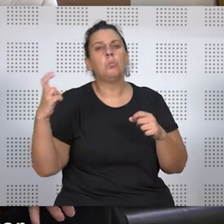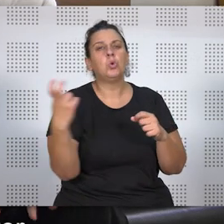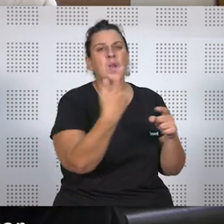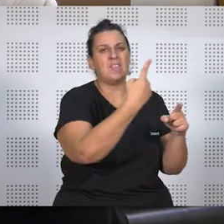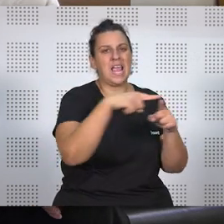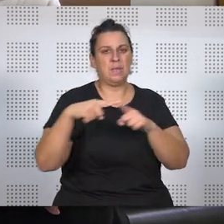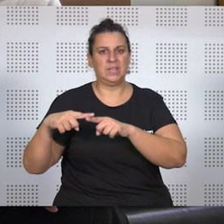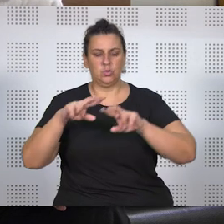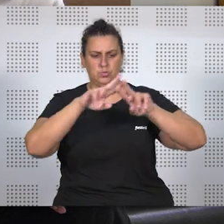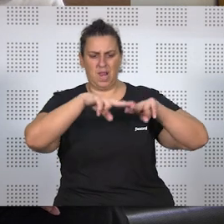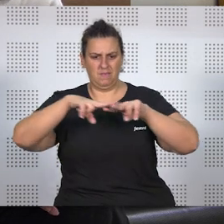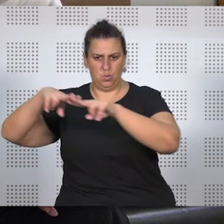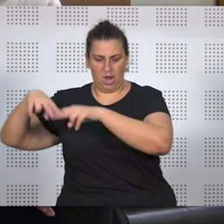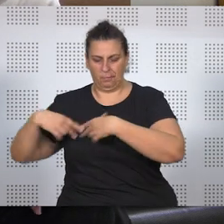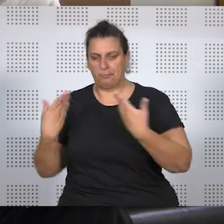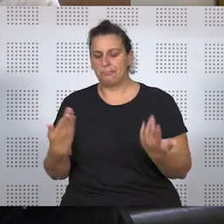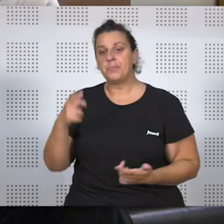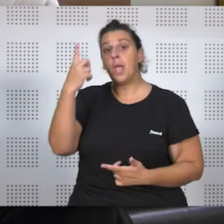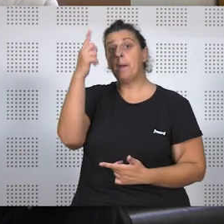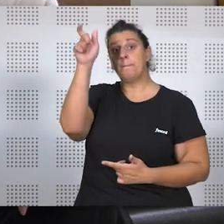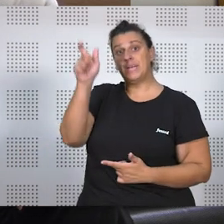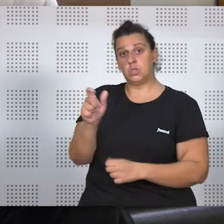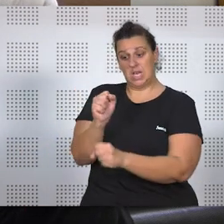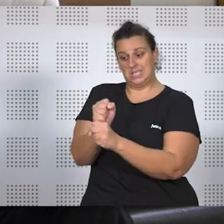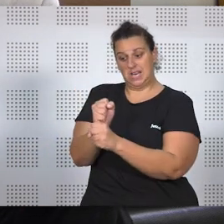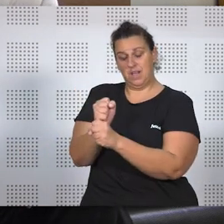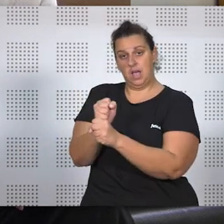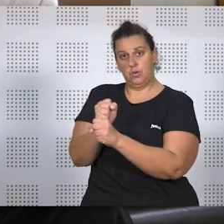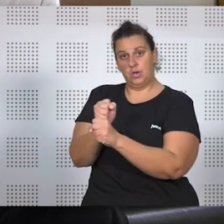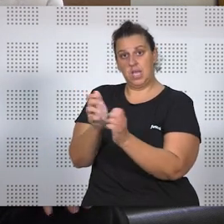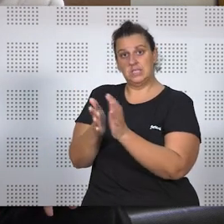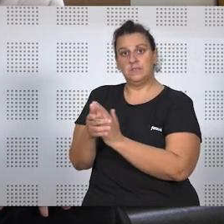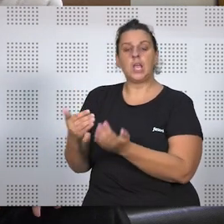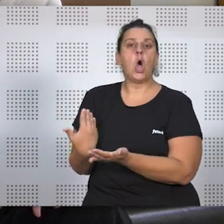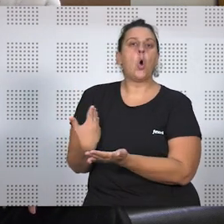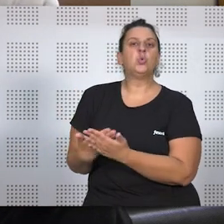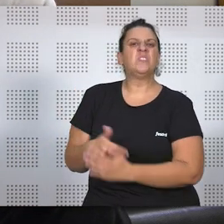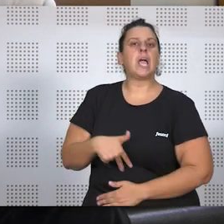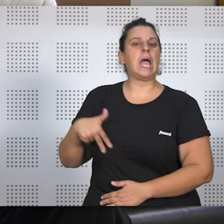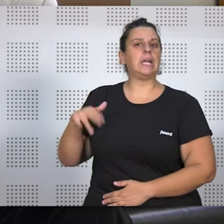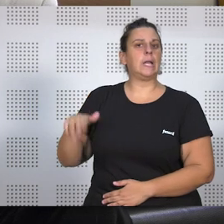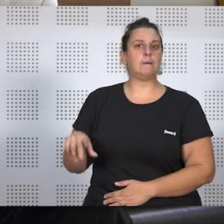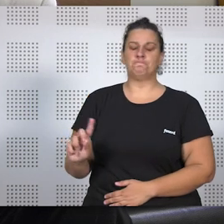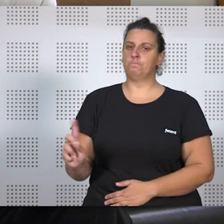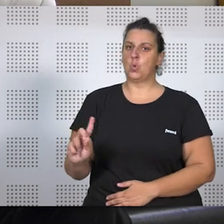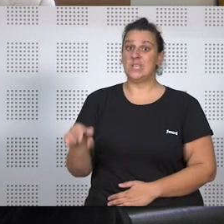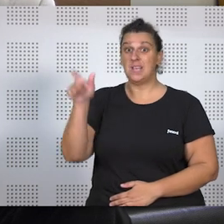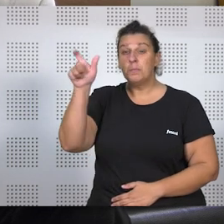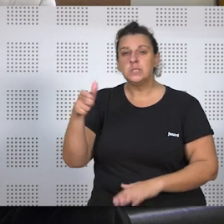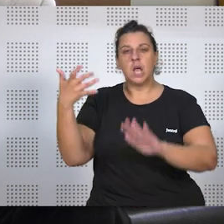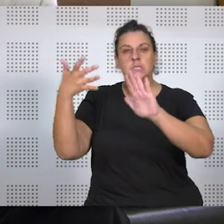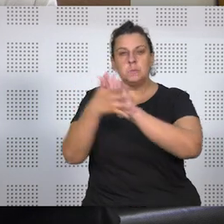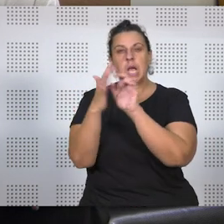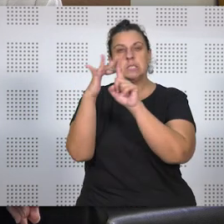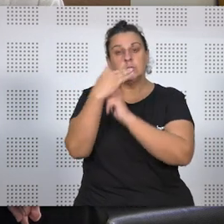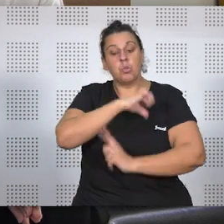hora de ponderar. Con respecto a la persona trabajadora, no basta con aludir a justificaciones genéricas, sino que debe de explicar cuál es